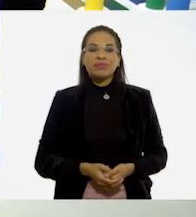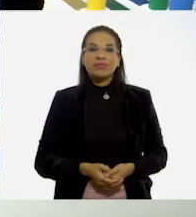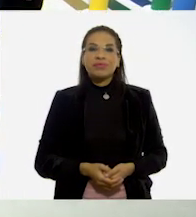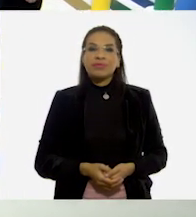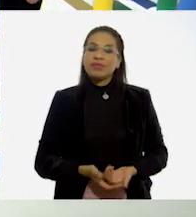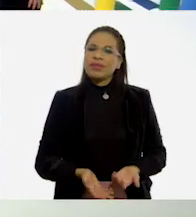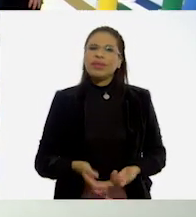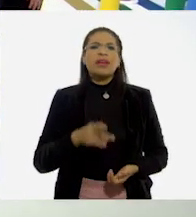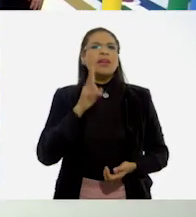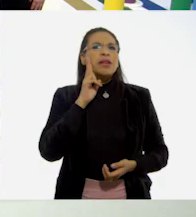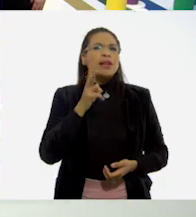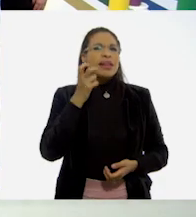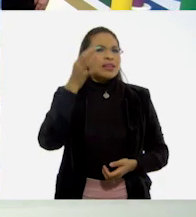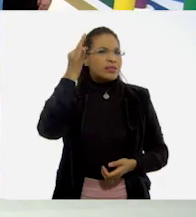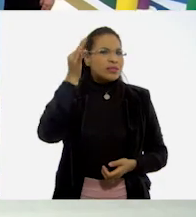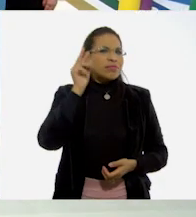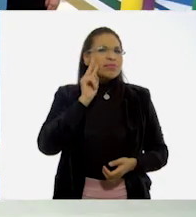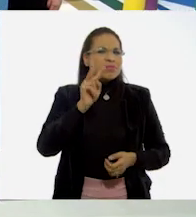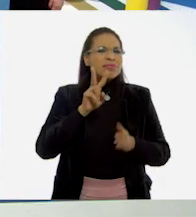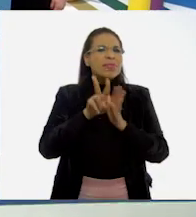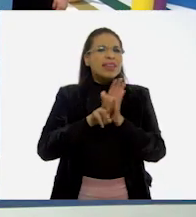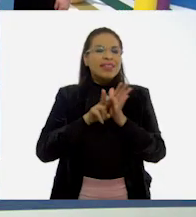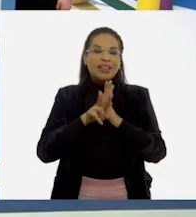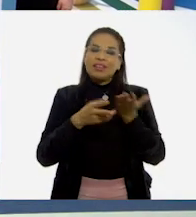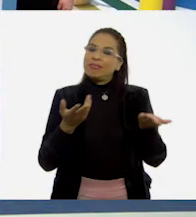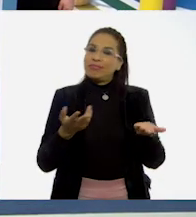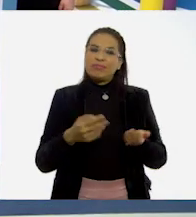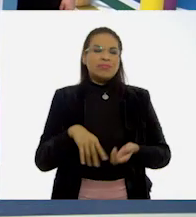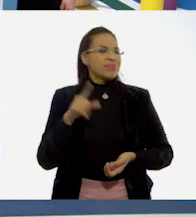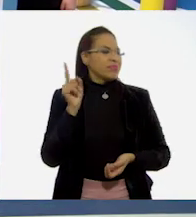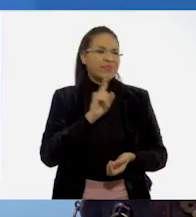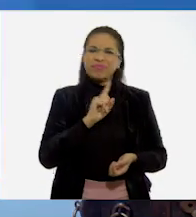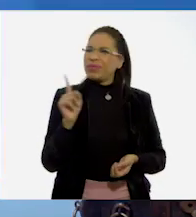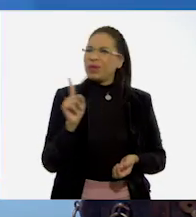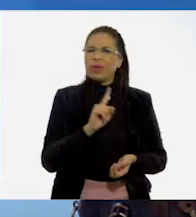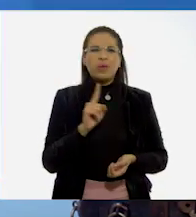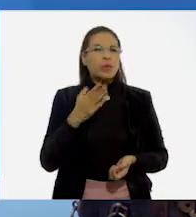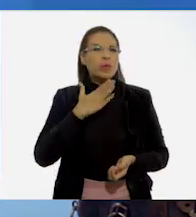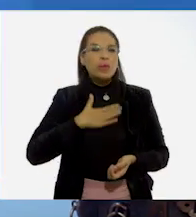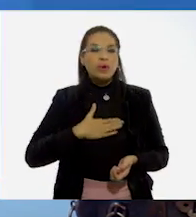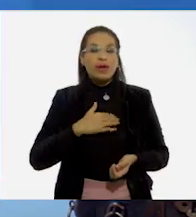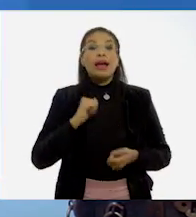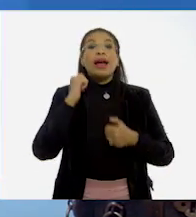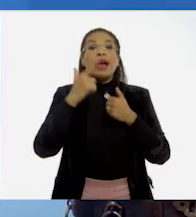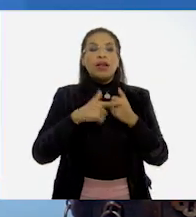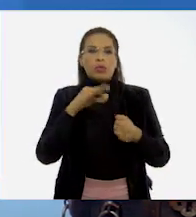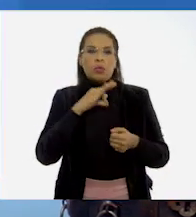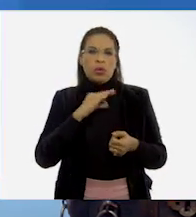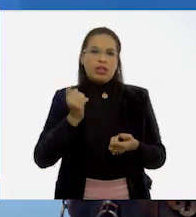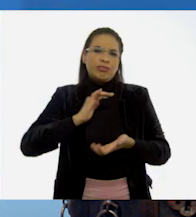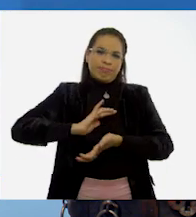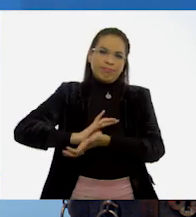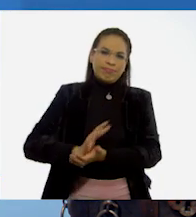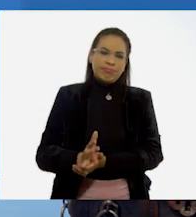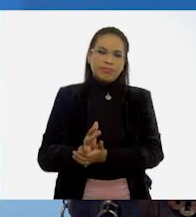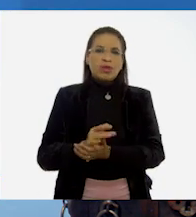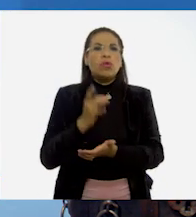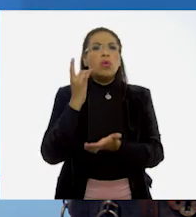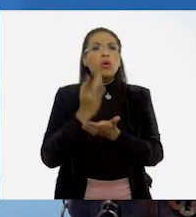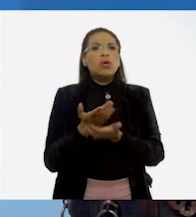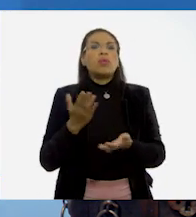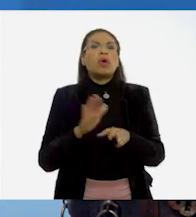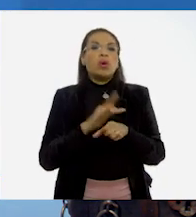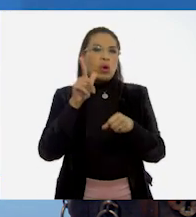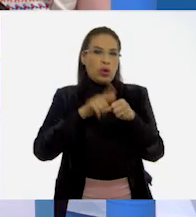Raúl, ¿qué te pareció el video? No, maestra. No se me hace justo que alguien pueda ser discriminado solamente